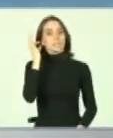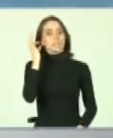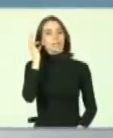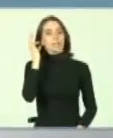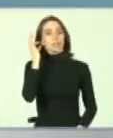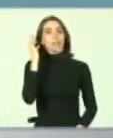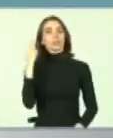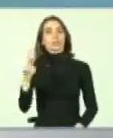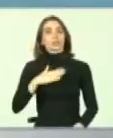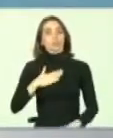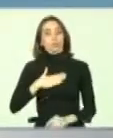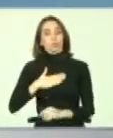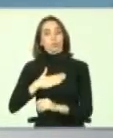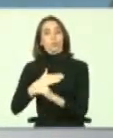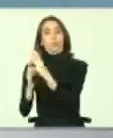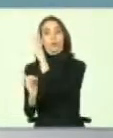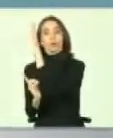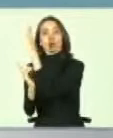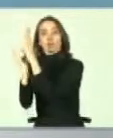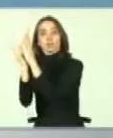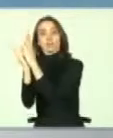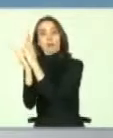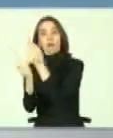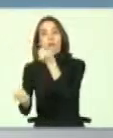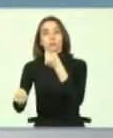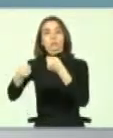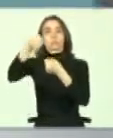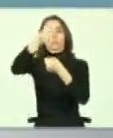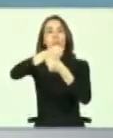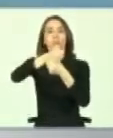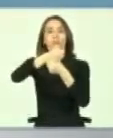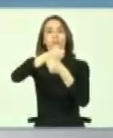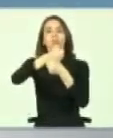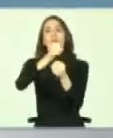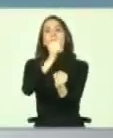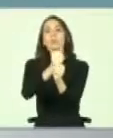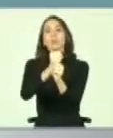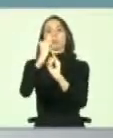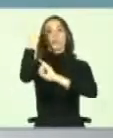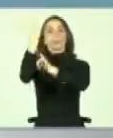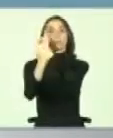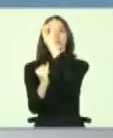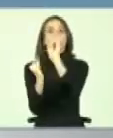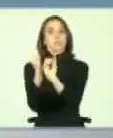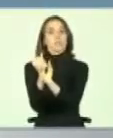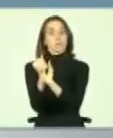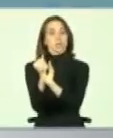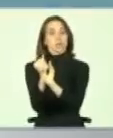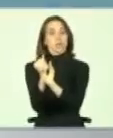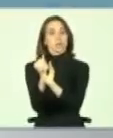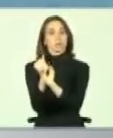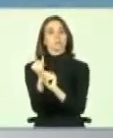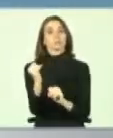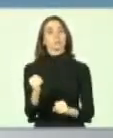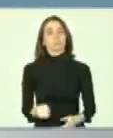su propio desarrollo a ocupar tareas en el plano internacional. Son,